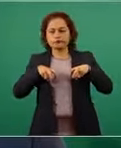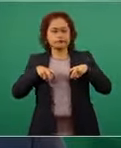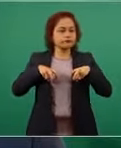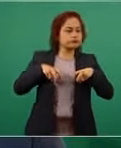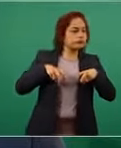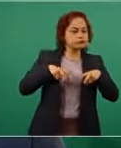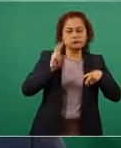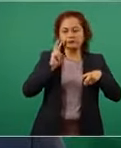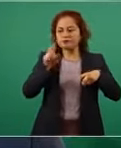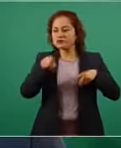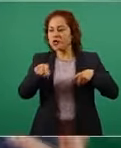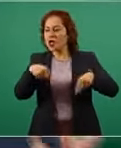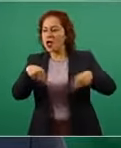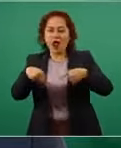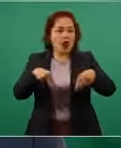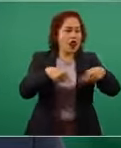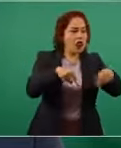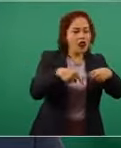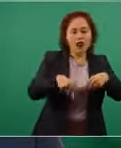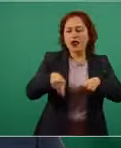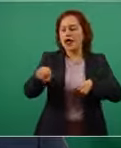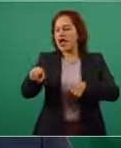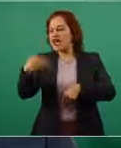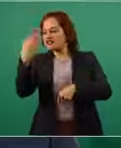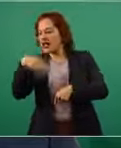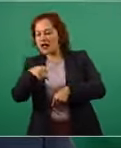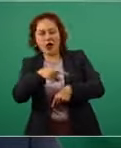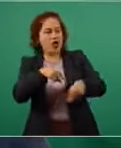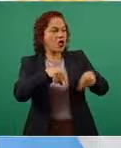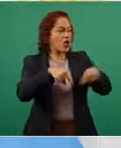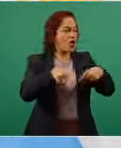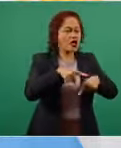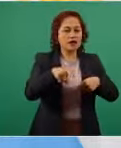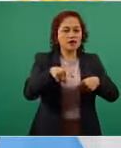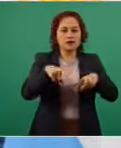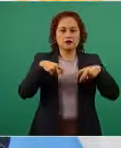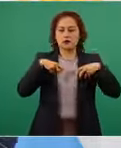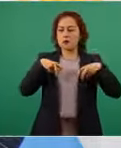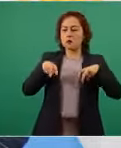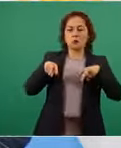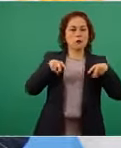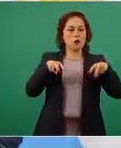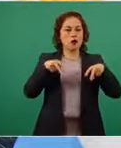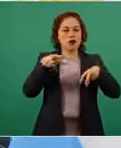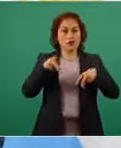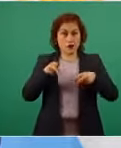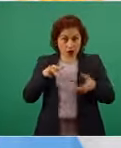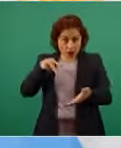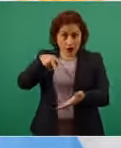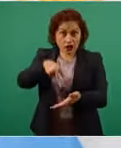tiene que cabecear el 9 como tiene que mandar el centro el buen pero nunca jugó el partido de fútbol